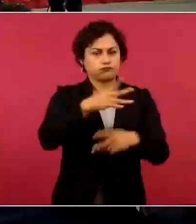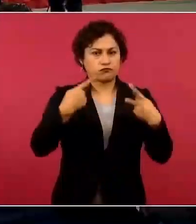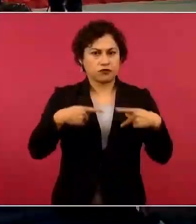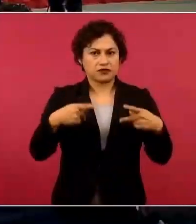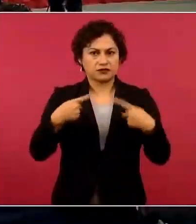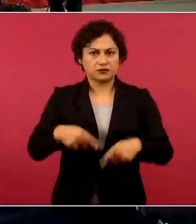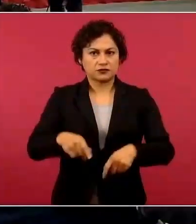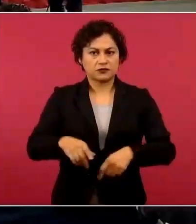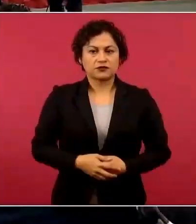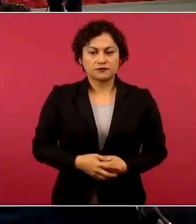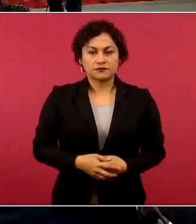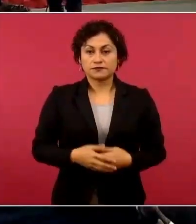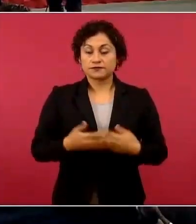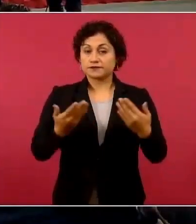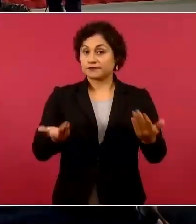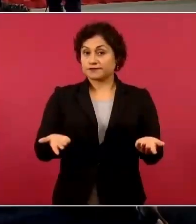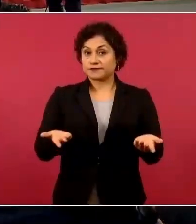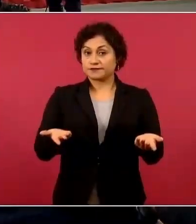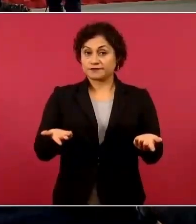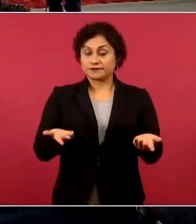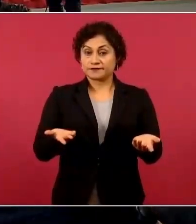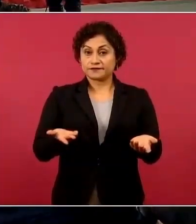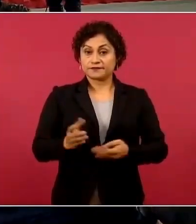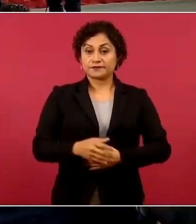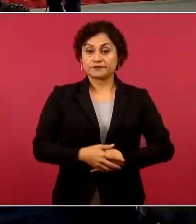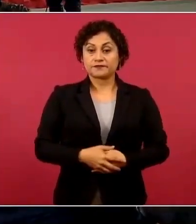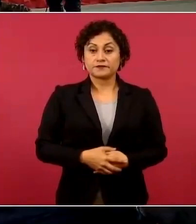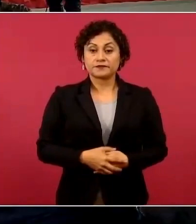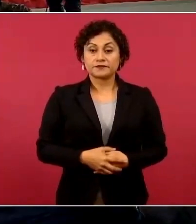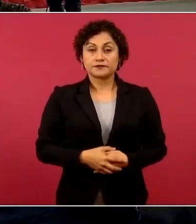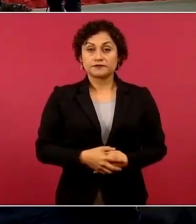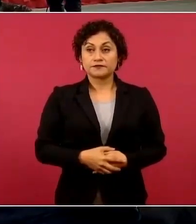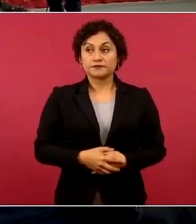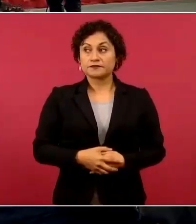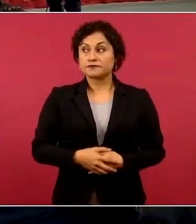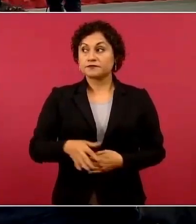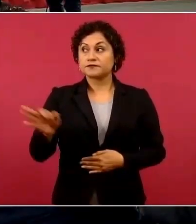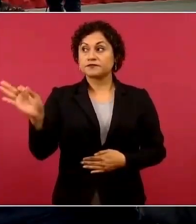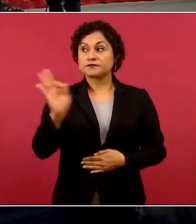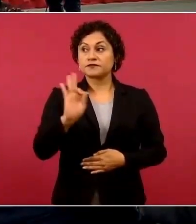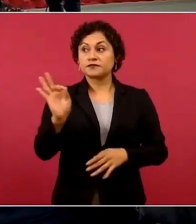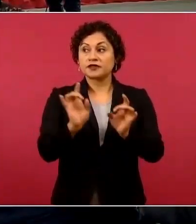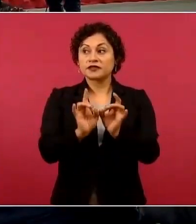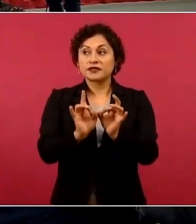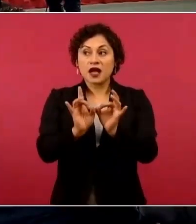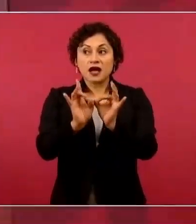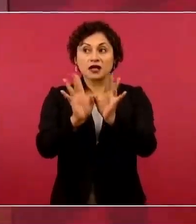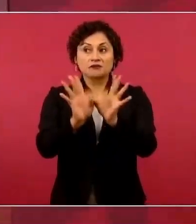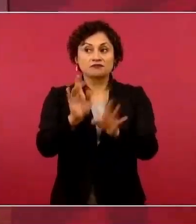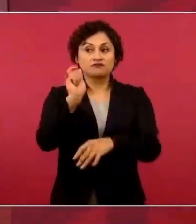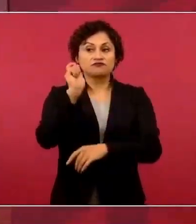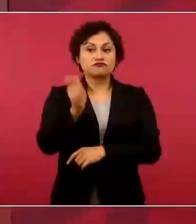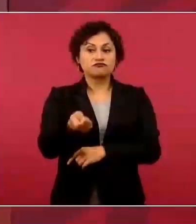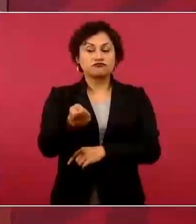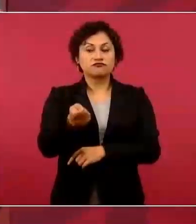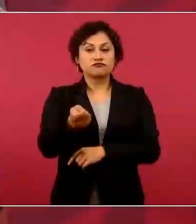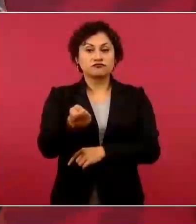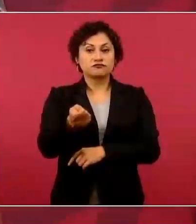O sea, puede ser que en